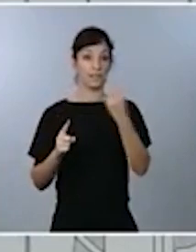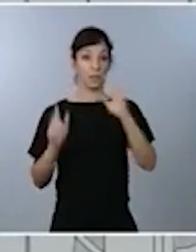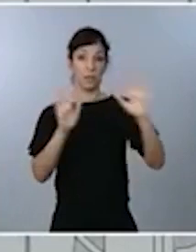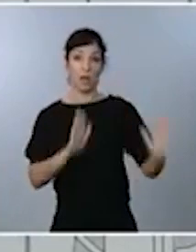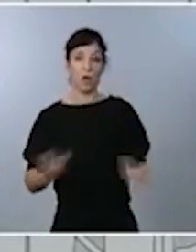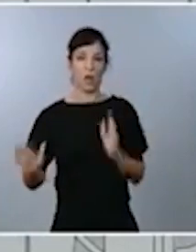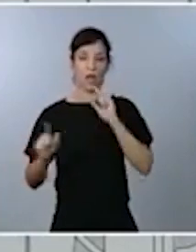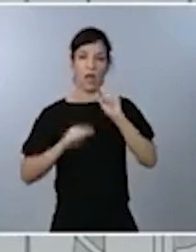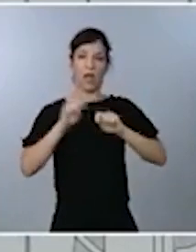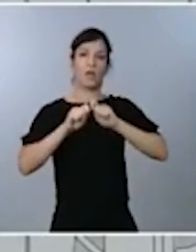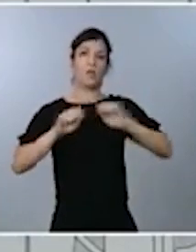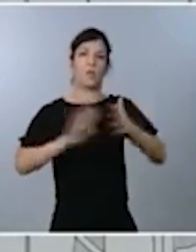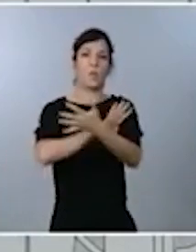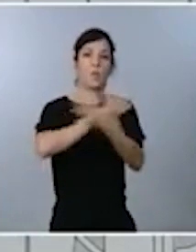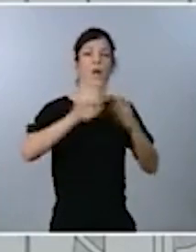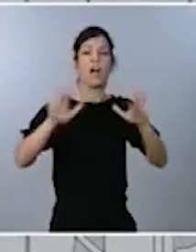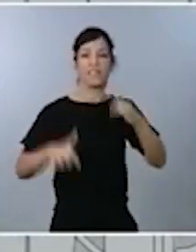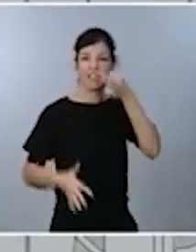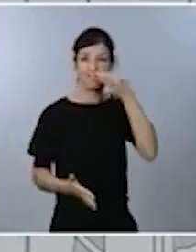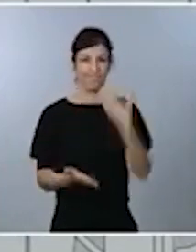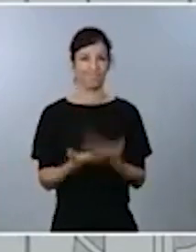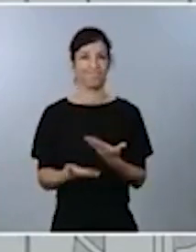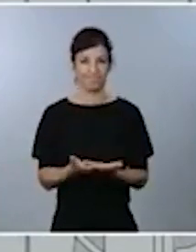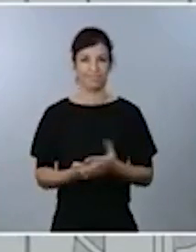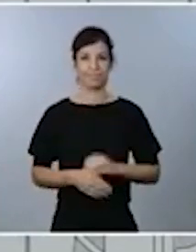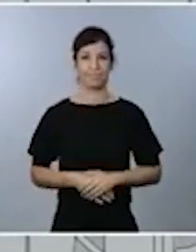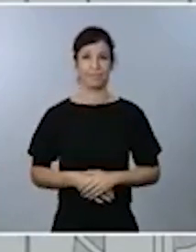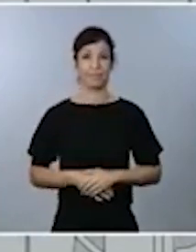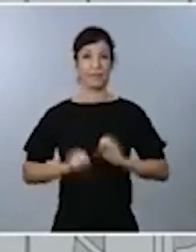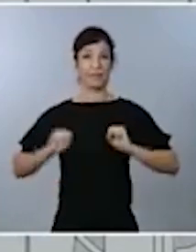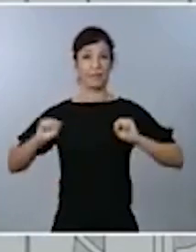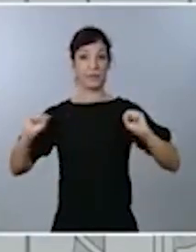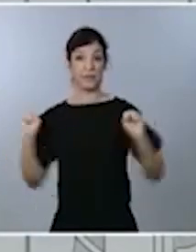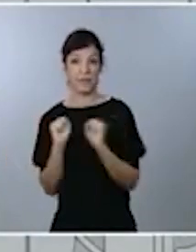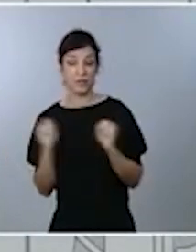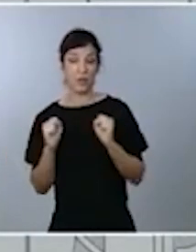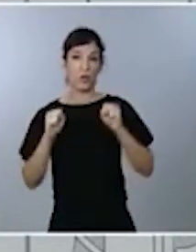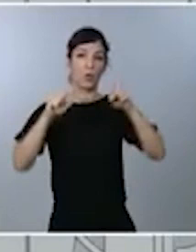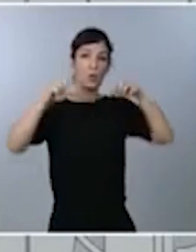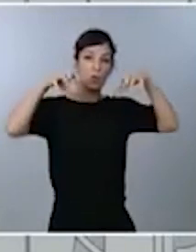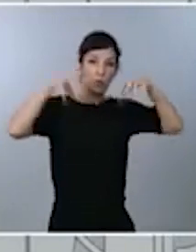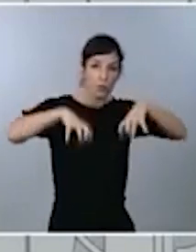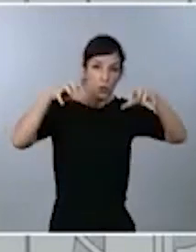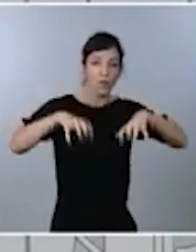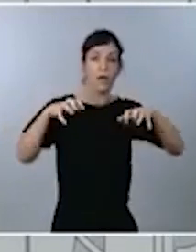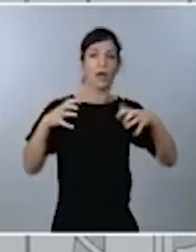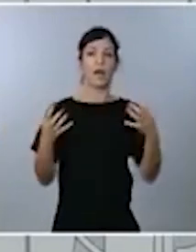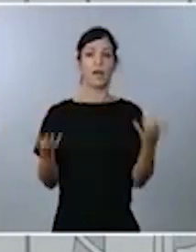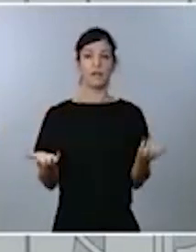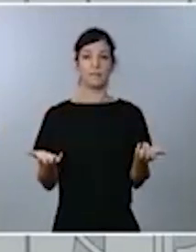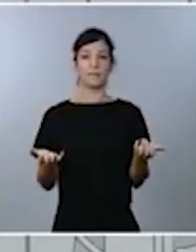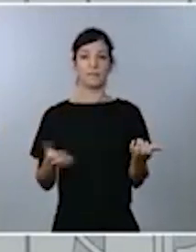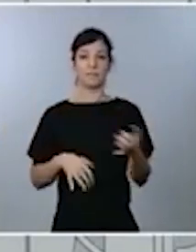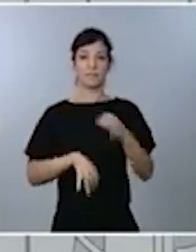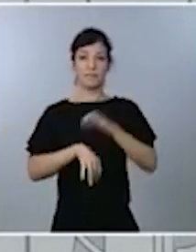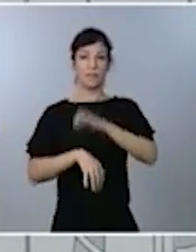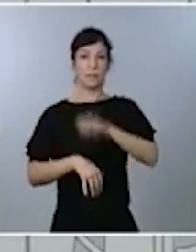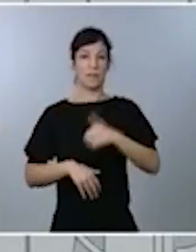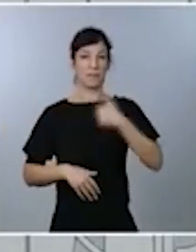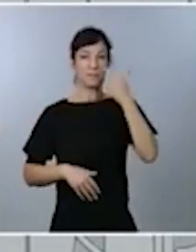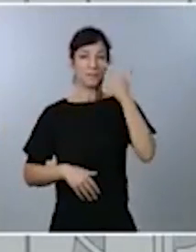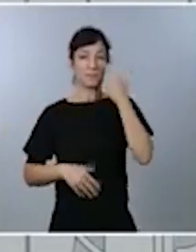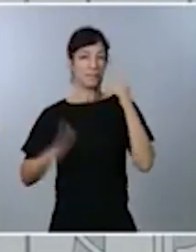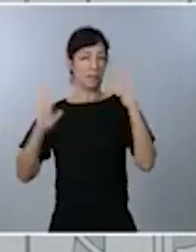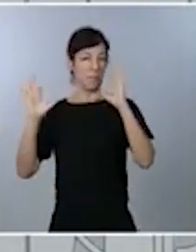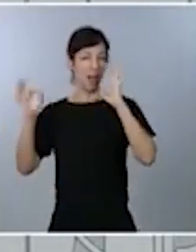desgraciadamente, así está sucediendo. La llegada del frío, la llegada también de la lluvia, la incidencia de las enfermedades respiratorias estacionales, como por